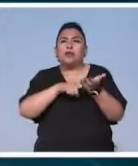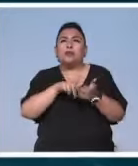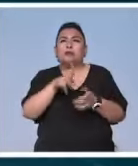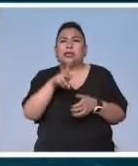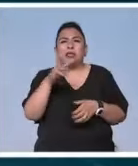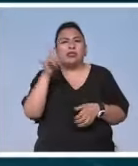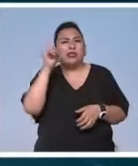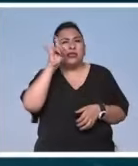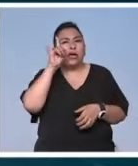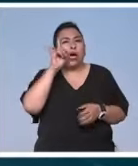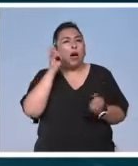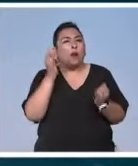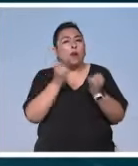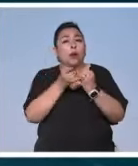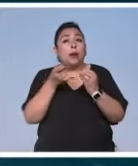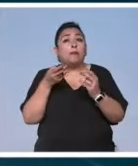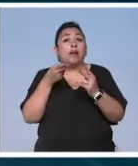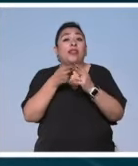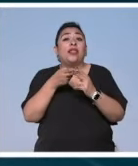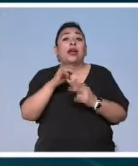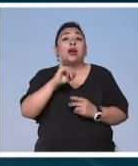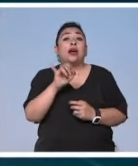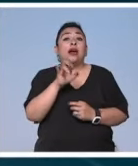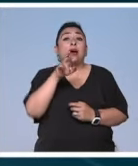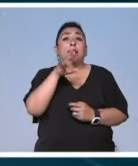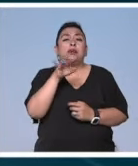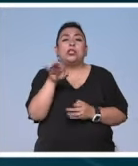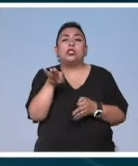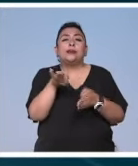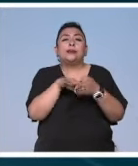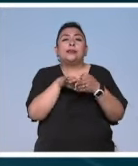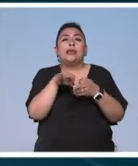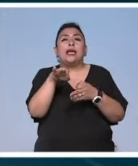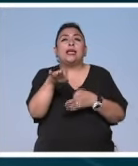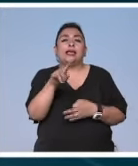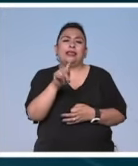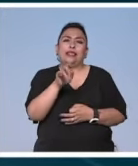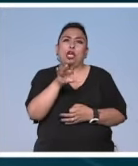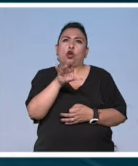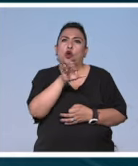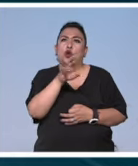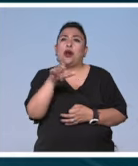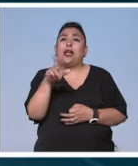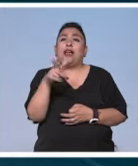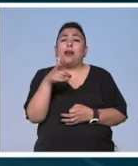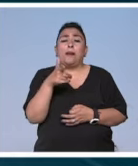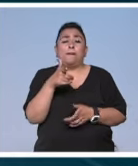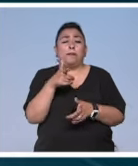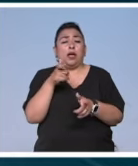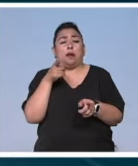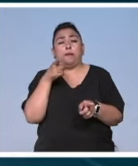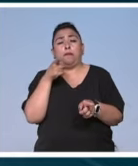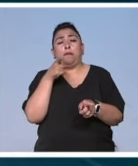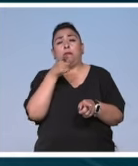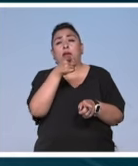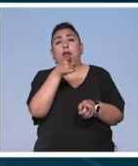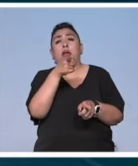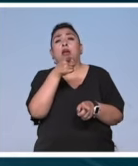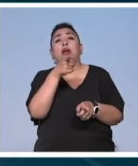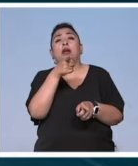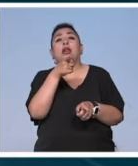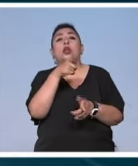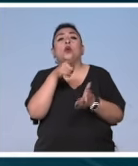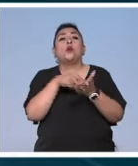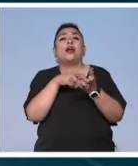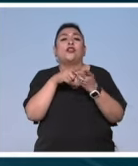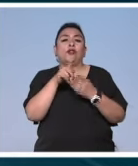cosa del diablo mataron a Jaramillo cerquita de un tecorral la bala salió directo del palacio